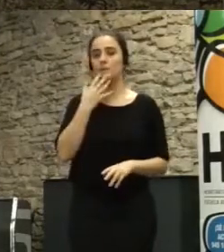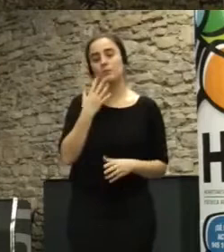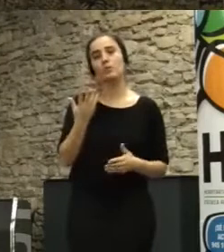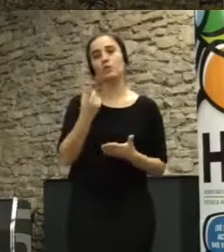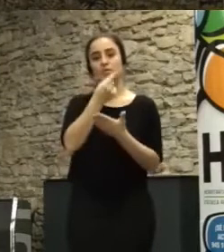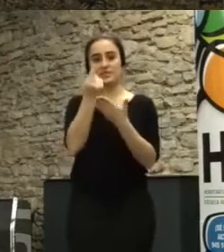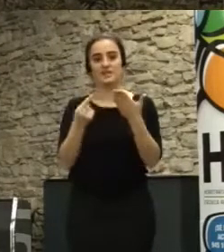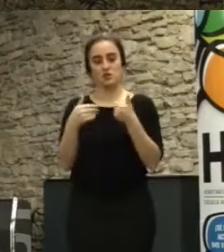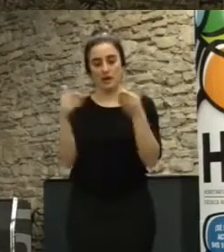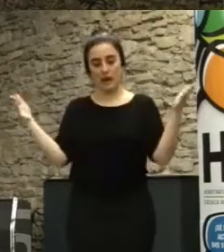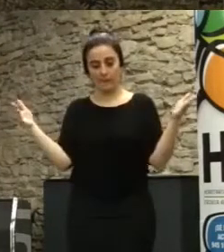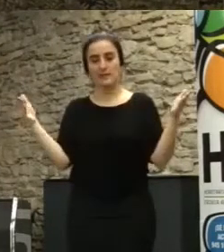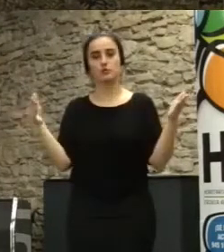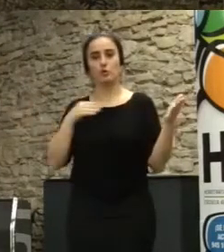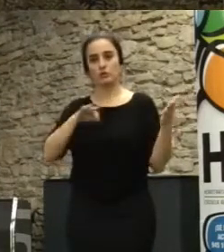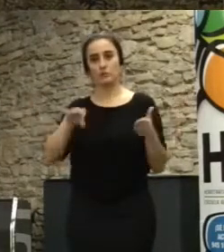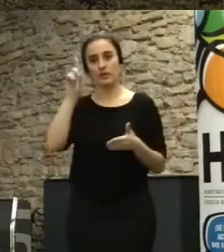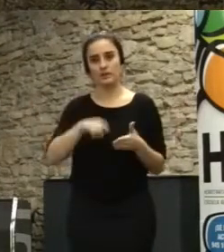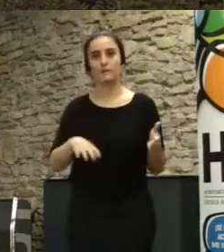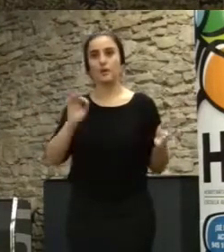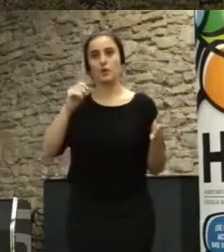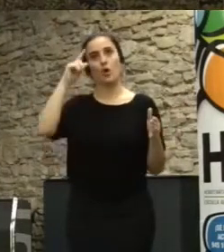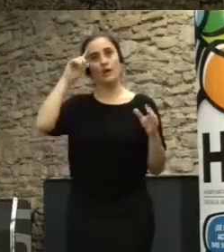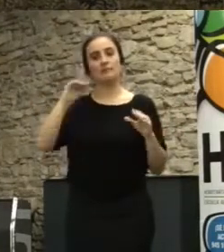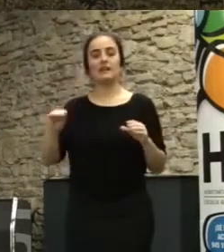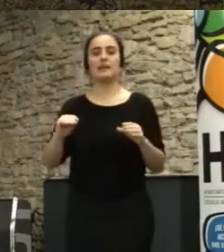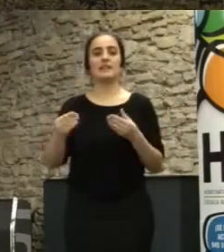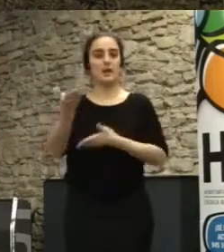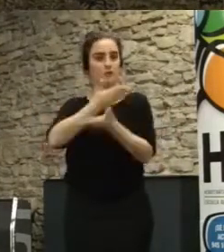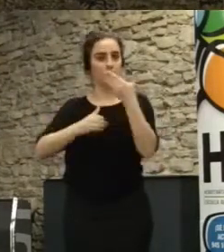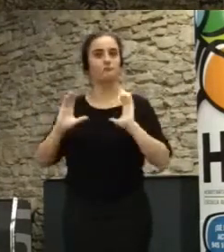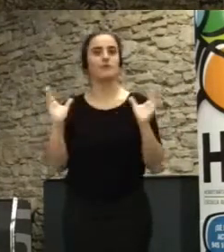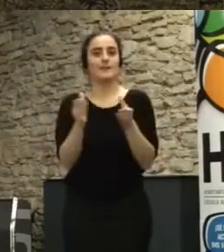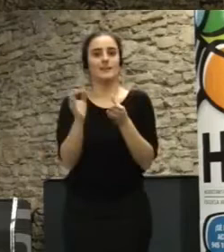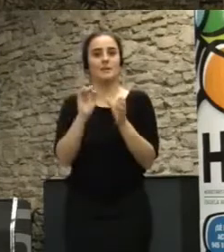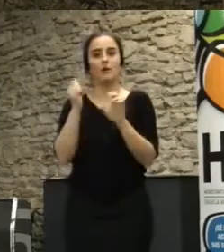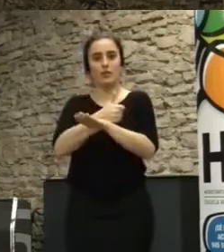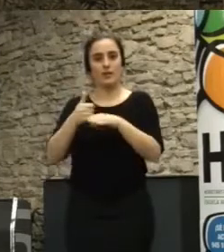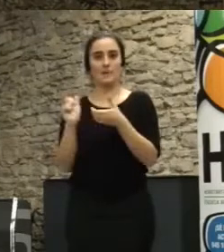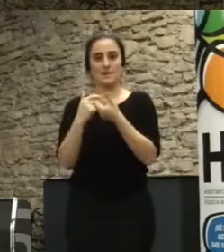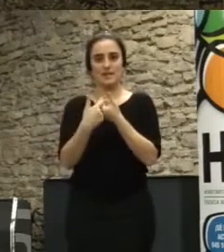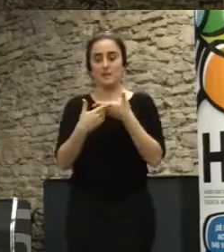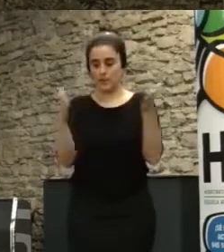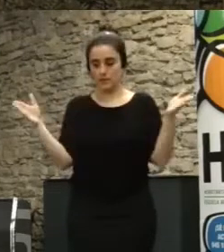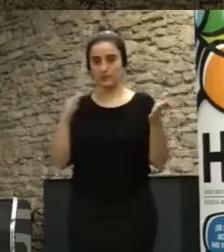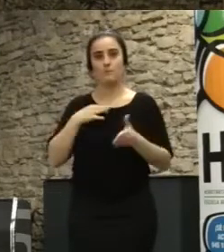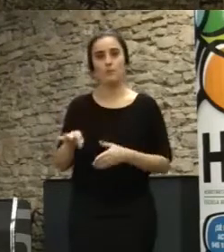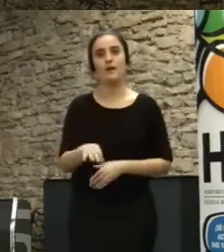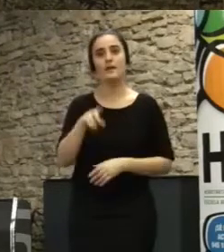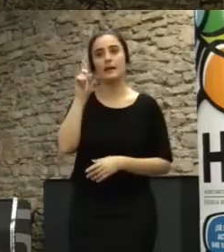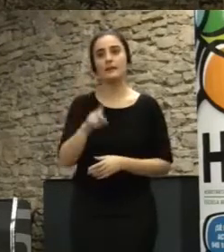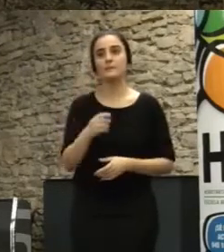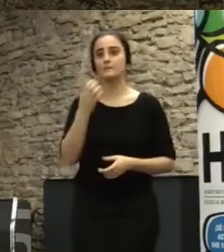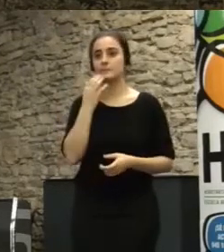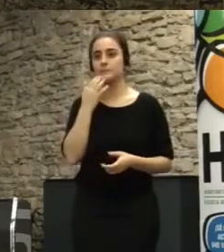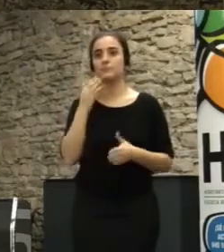diseño abierto ¿no? a la inteligencia colectiva a la participación ciudadana y de que es más